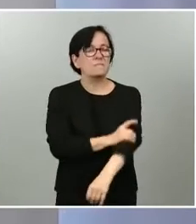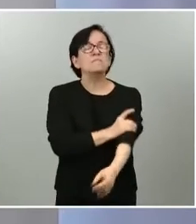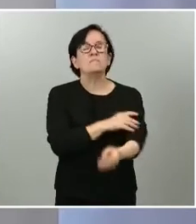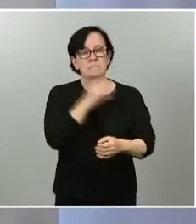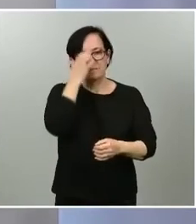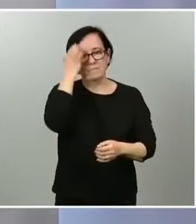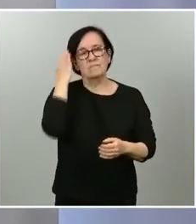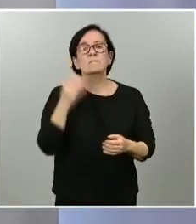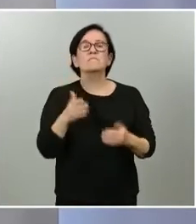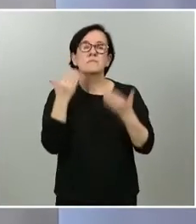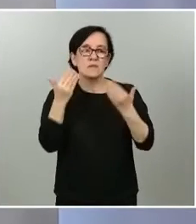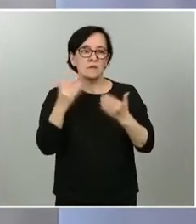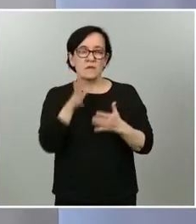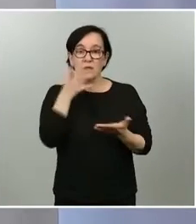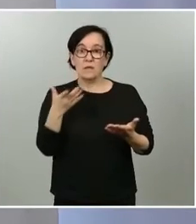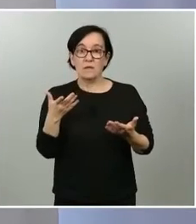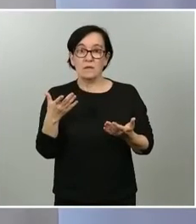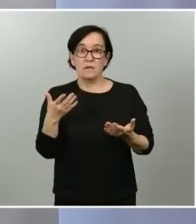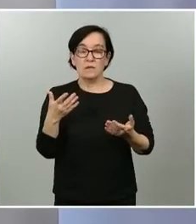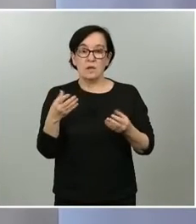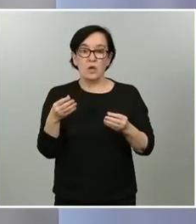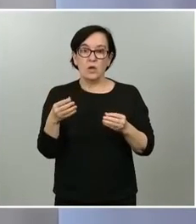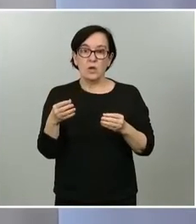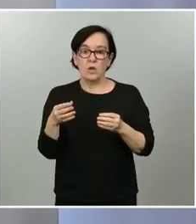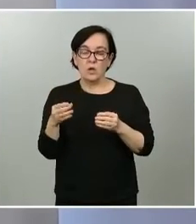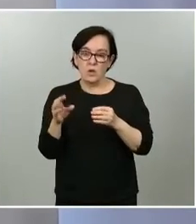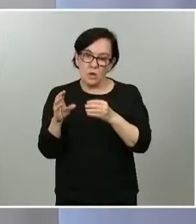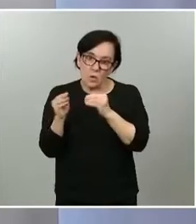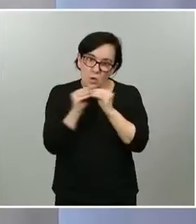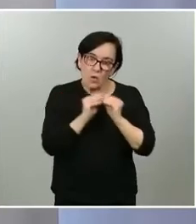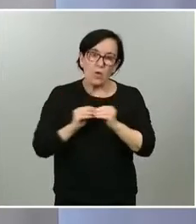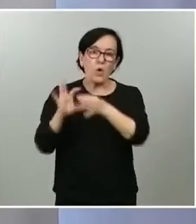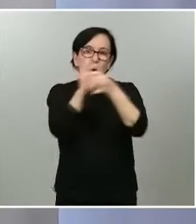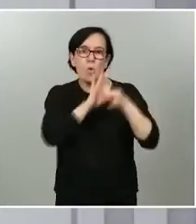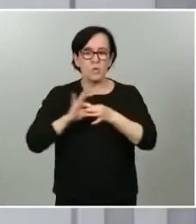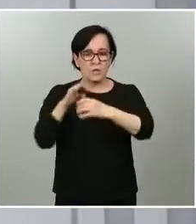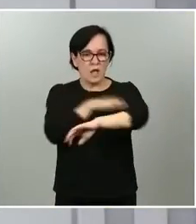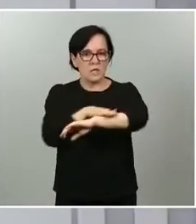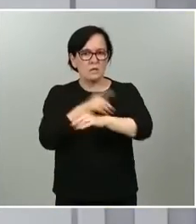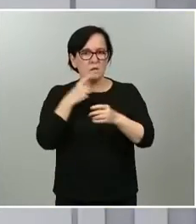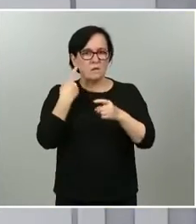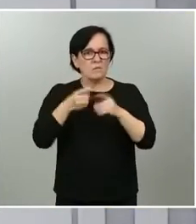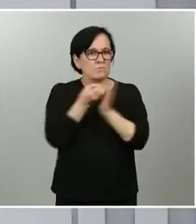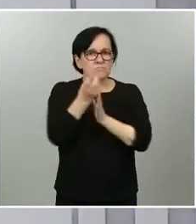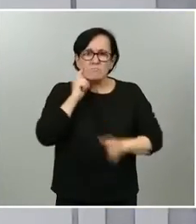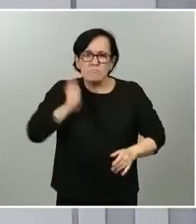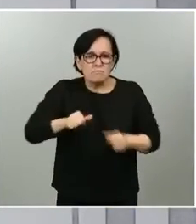creo que las llamadas a la unidad del gobierno en sus diferentes portavoces está siendo una constante desde que empezó la pandemia y desde el